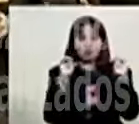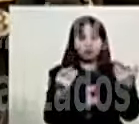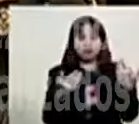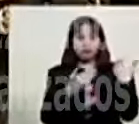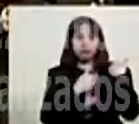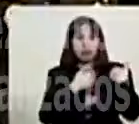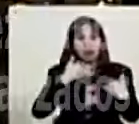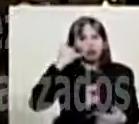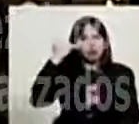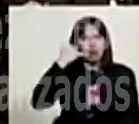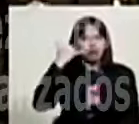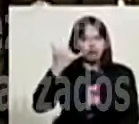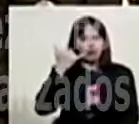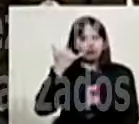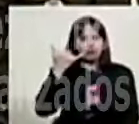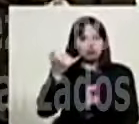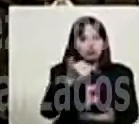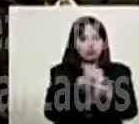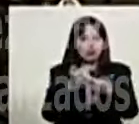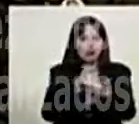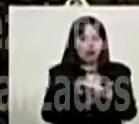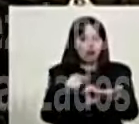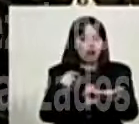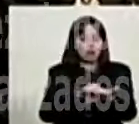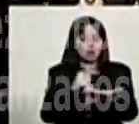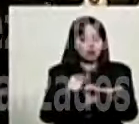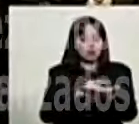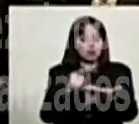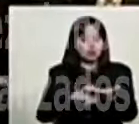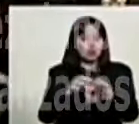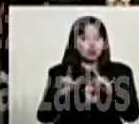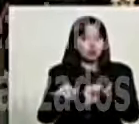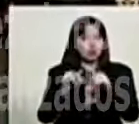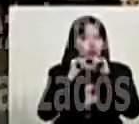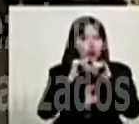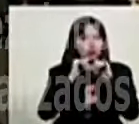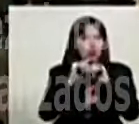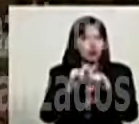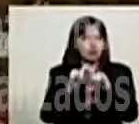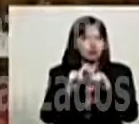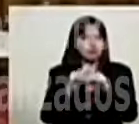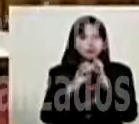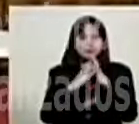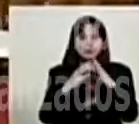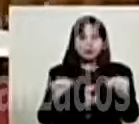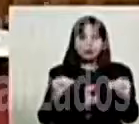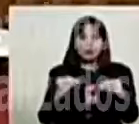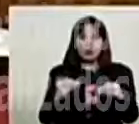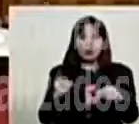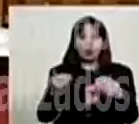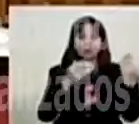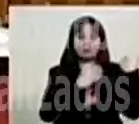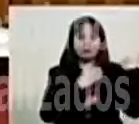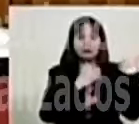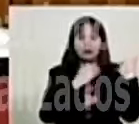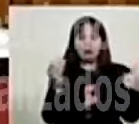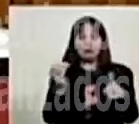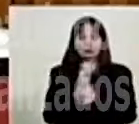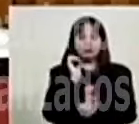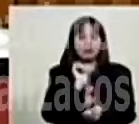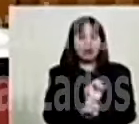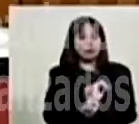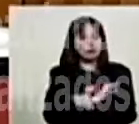teléfonos y en su computadora. De todos los terroristas incriminados y capturados.